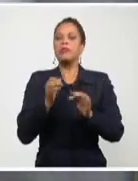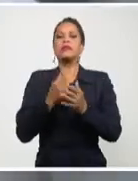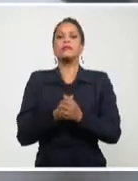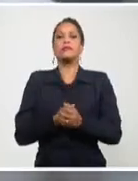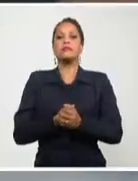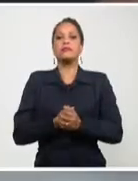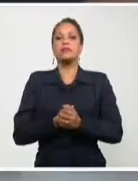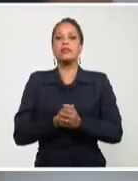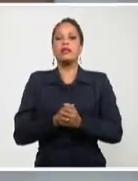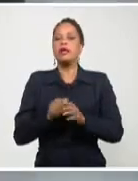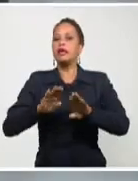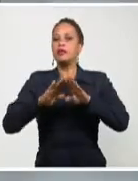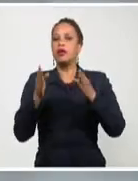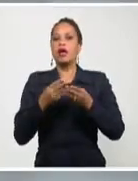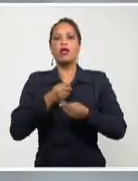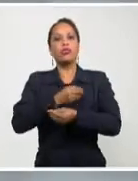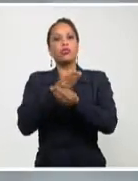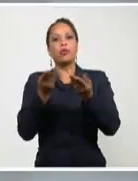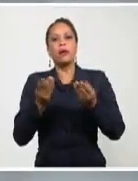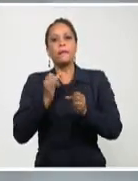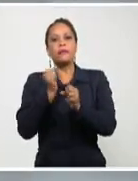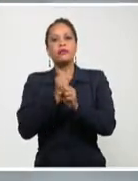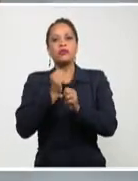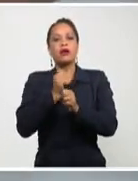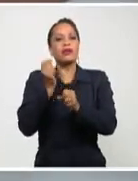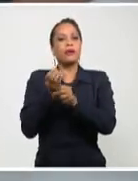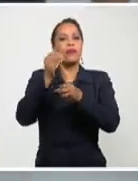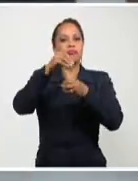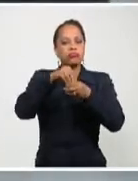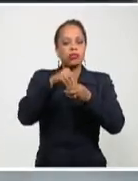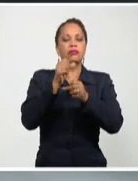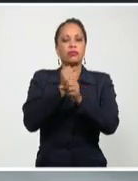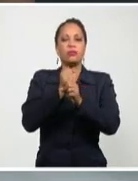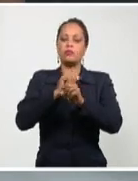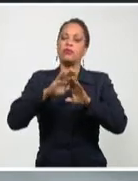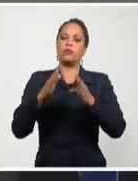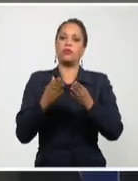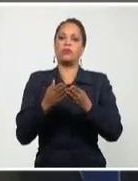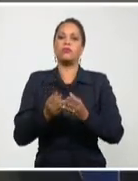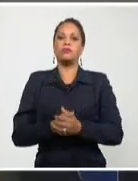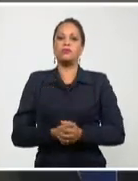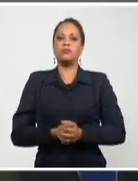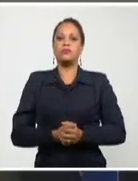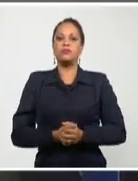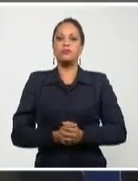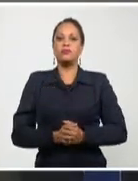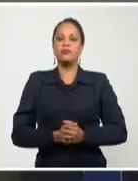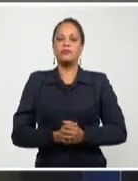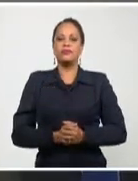todo el personal que labora en ellos. En Ciego de Ávila, Karin Gómez, Sistema Informativo de la Televisión Cubana.